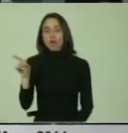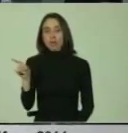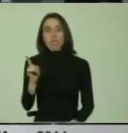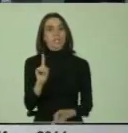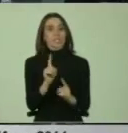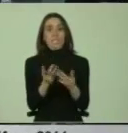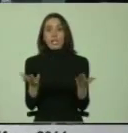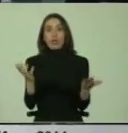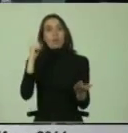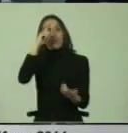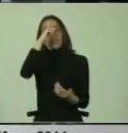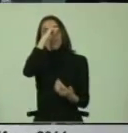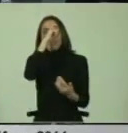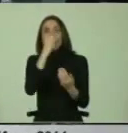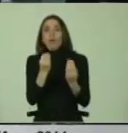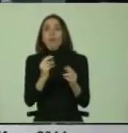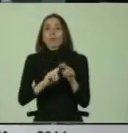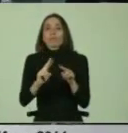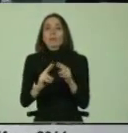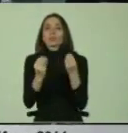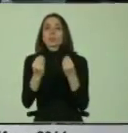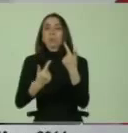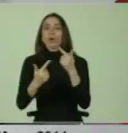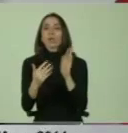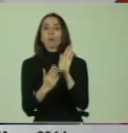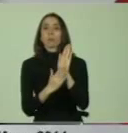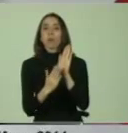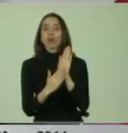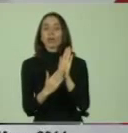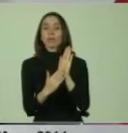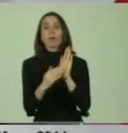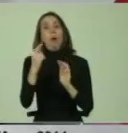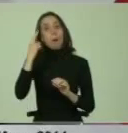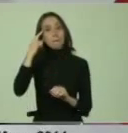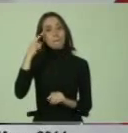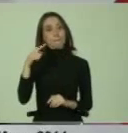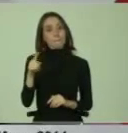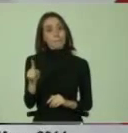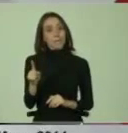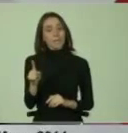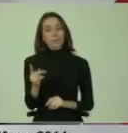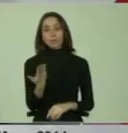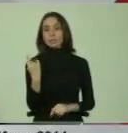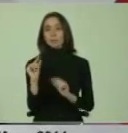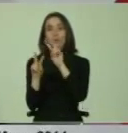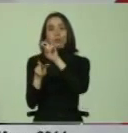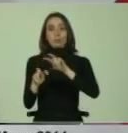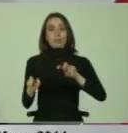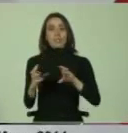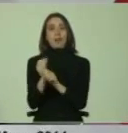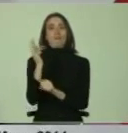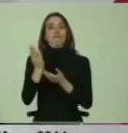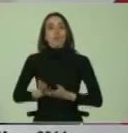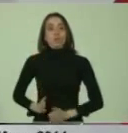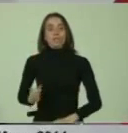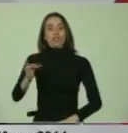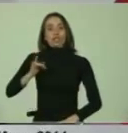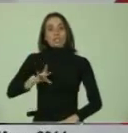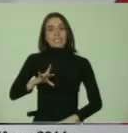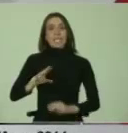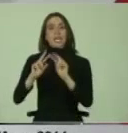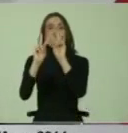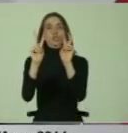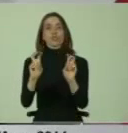si no, difícilmente vamos a poder desarrollar buenas políticas. Pero un reciente estudio de la Fundación Chile sobre los